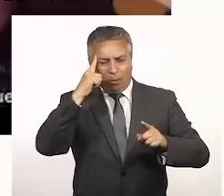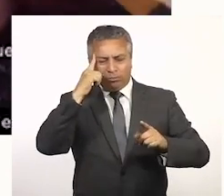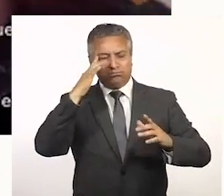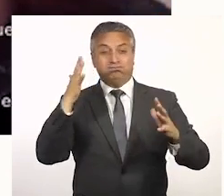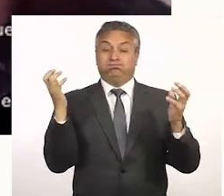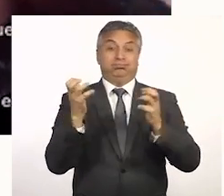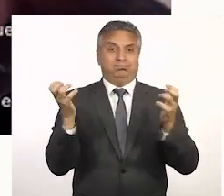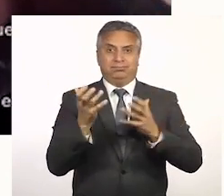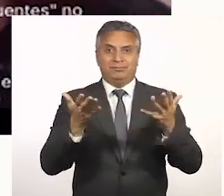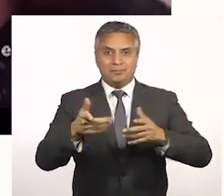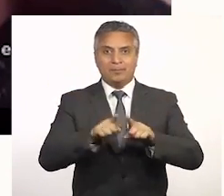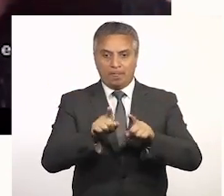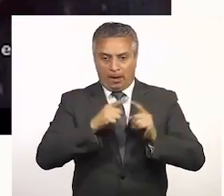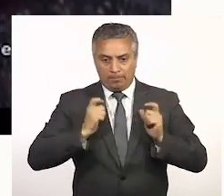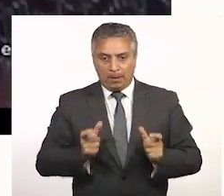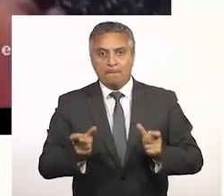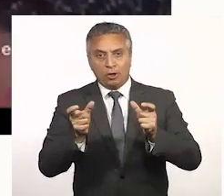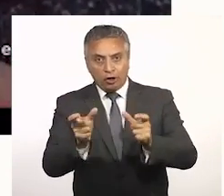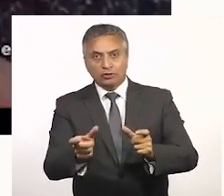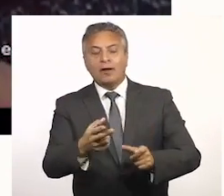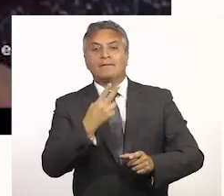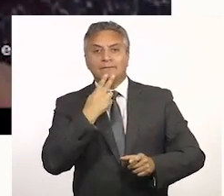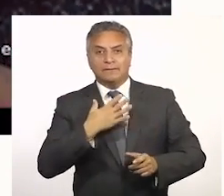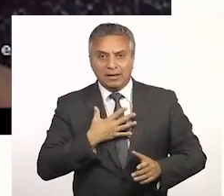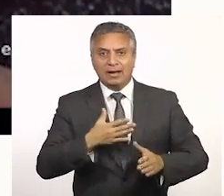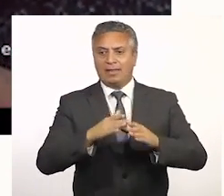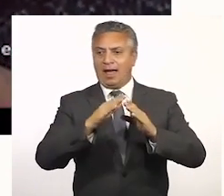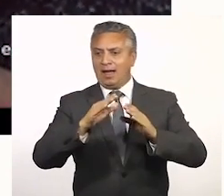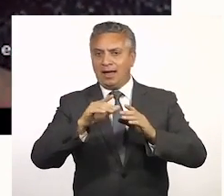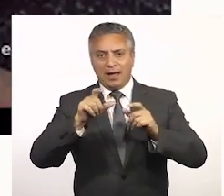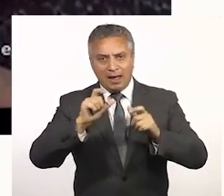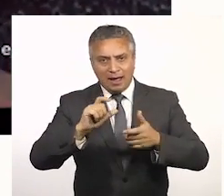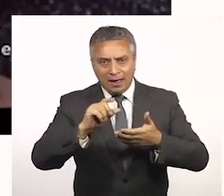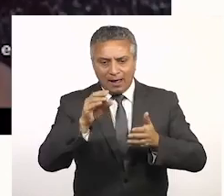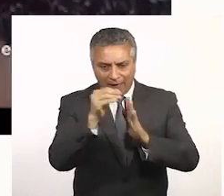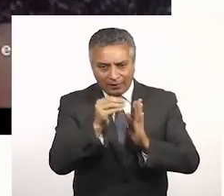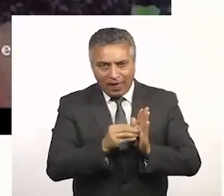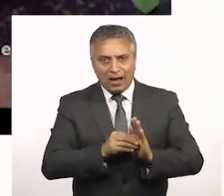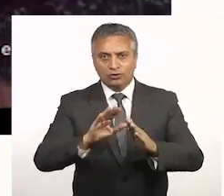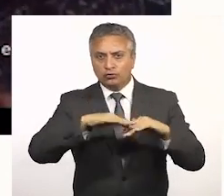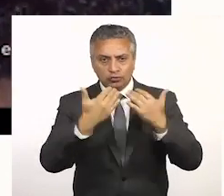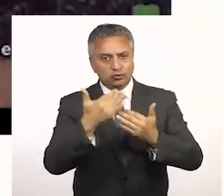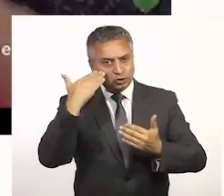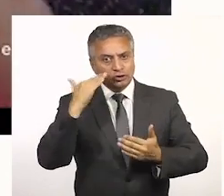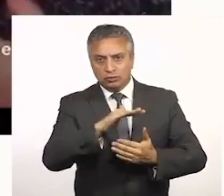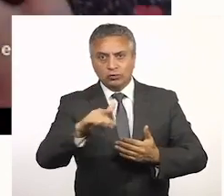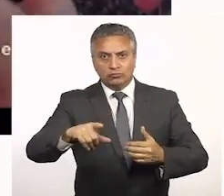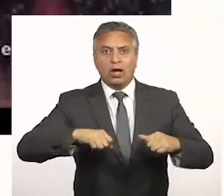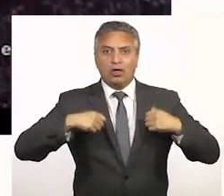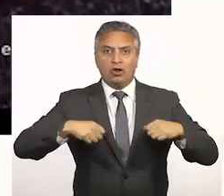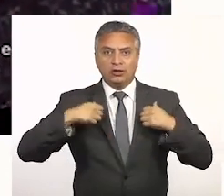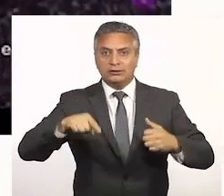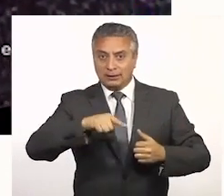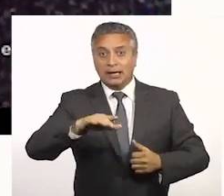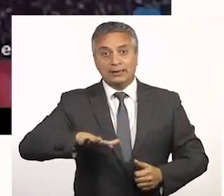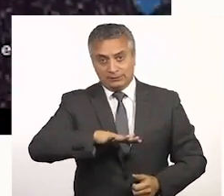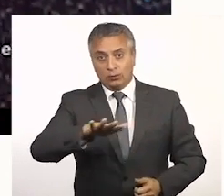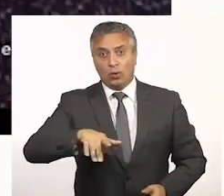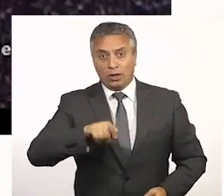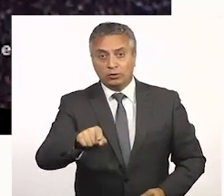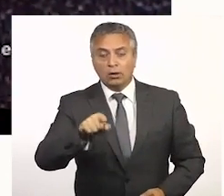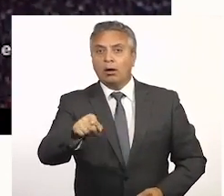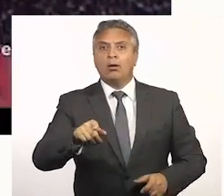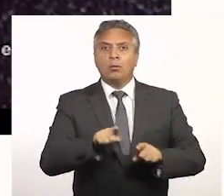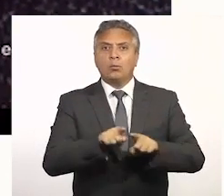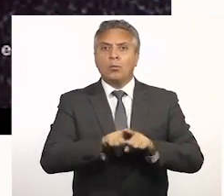lo brutal que es que en vez de posicionarse desde la protección de vida, de los datos, de la información, de todo lo que hay detrás de cada niño, niña